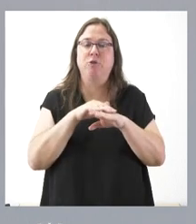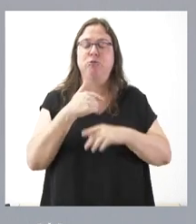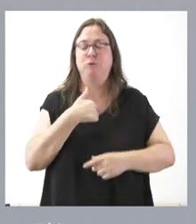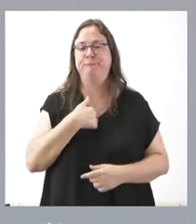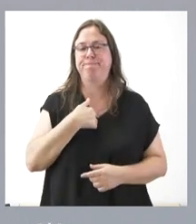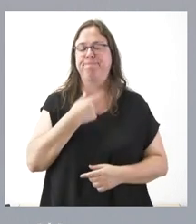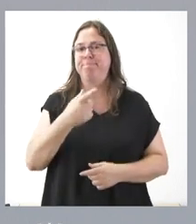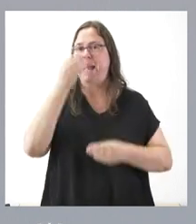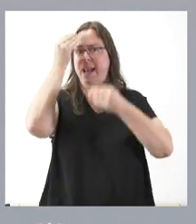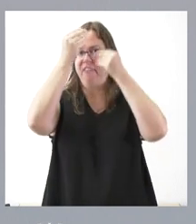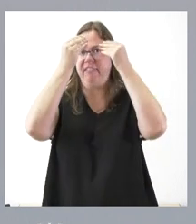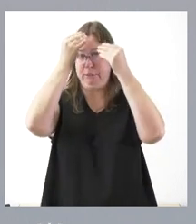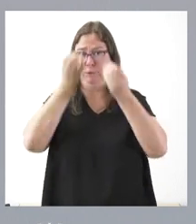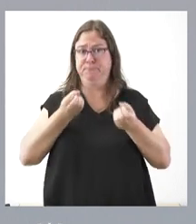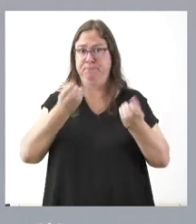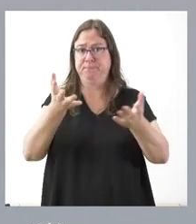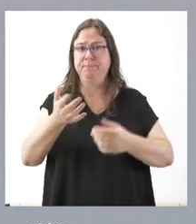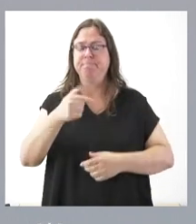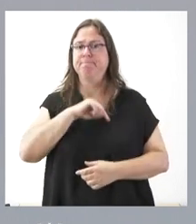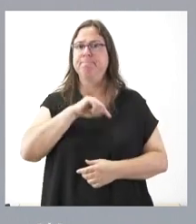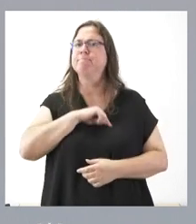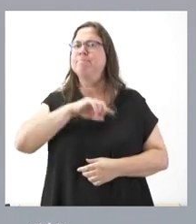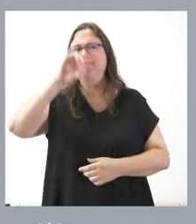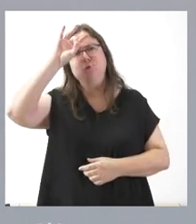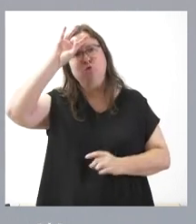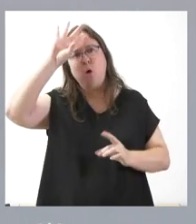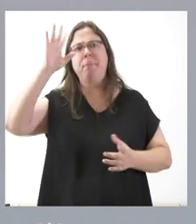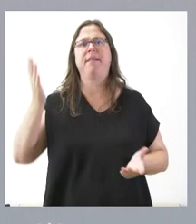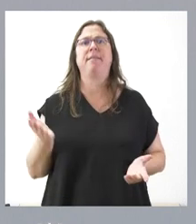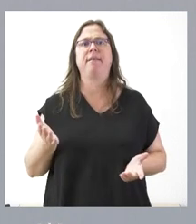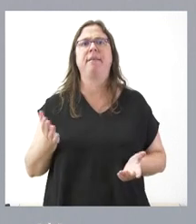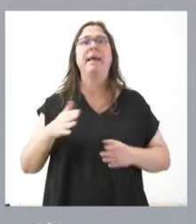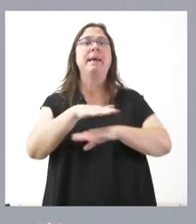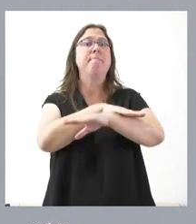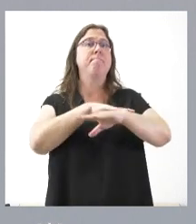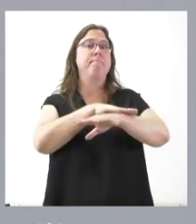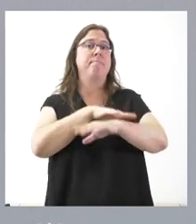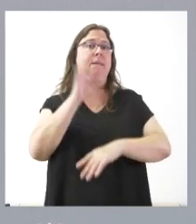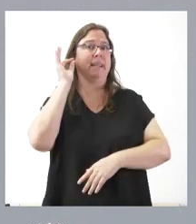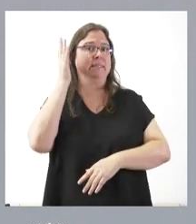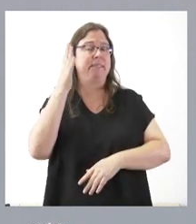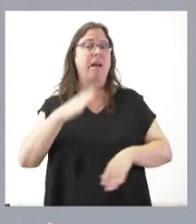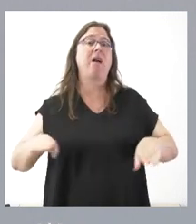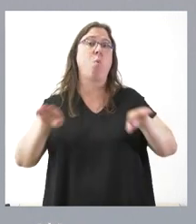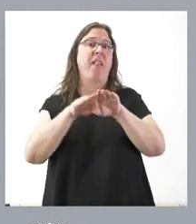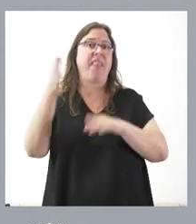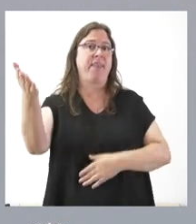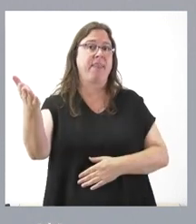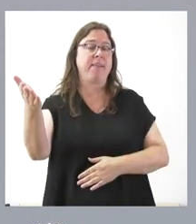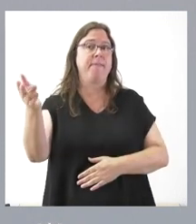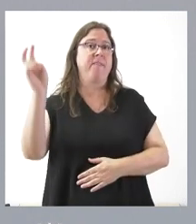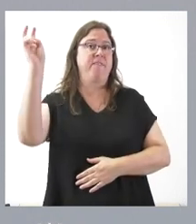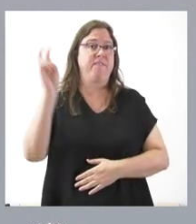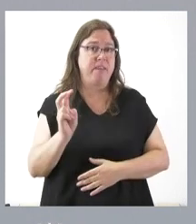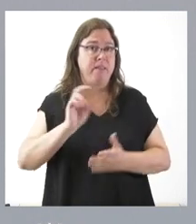reflexión, me sorprende la ministra de Igualdad cada vez que viene a